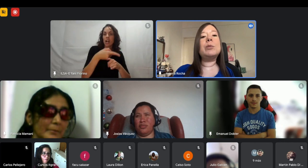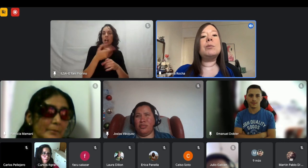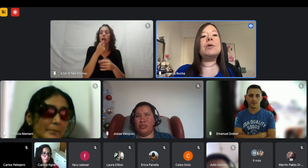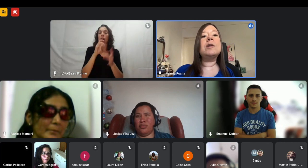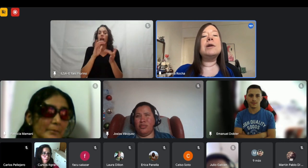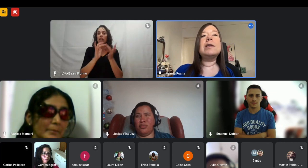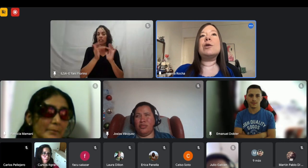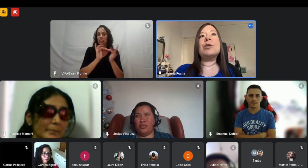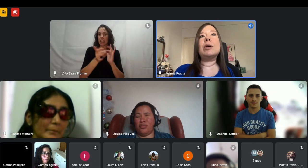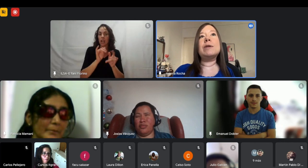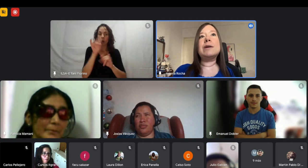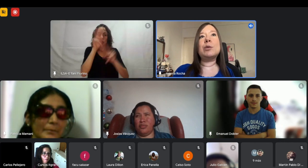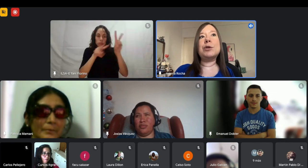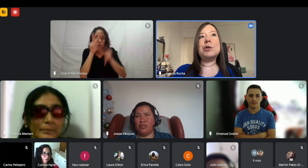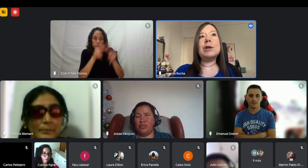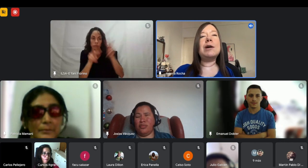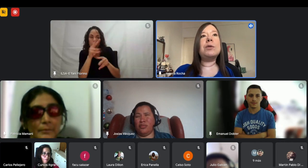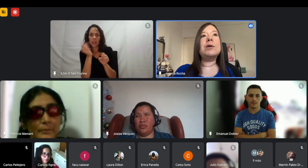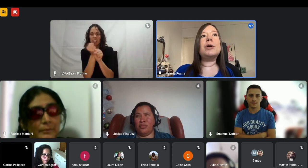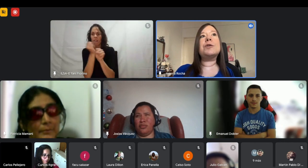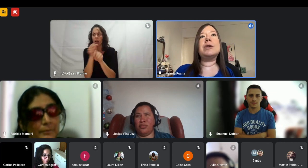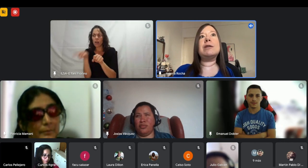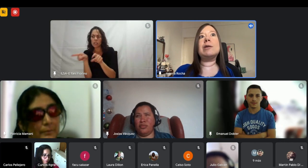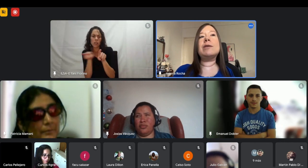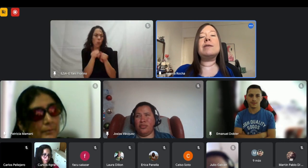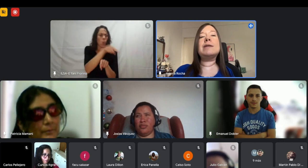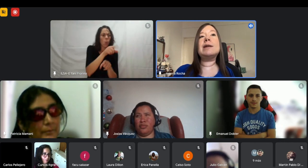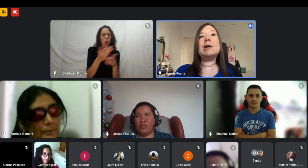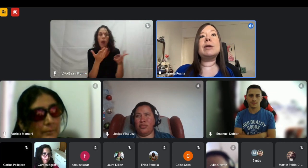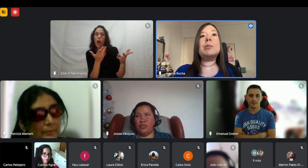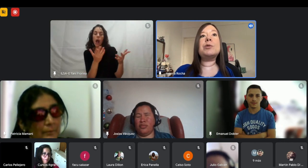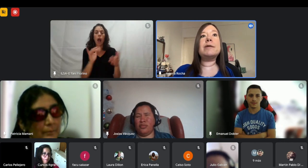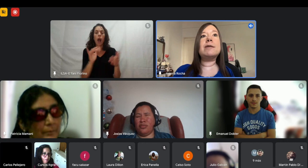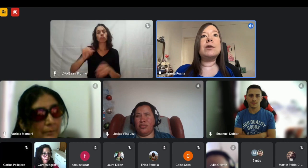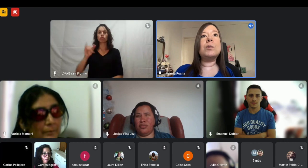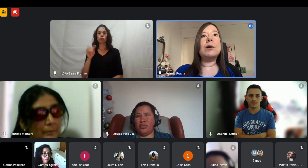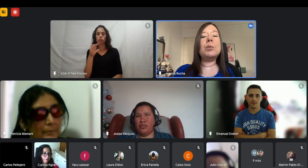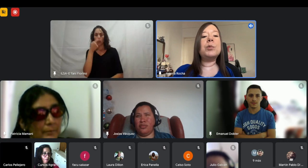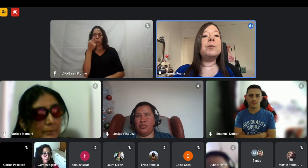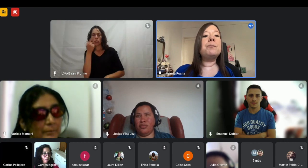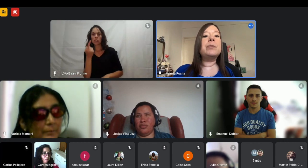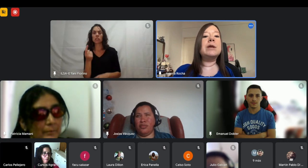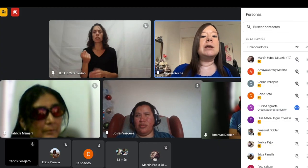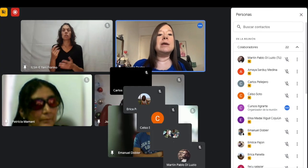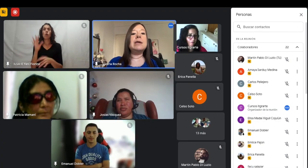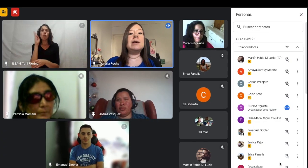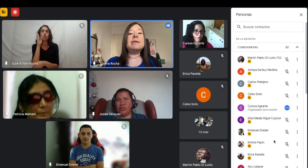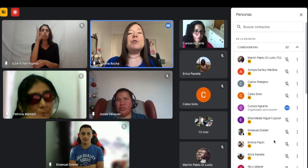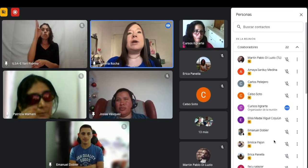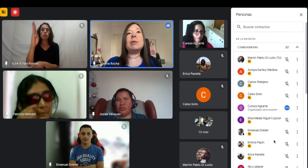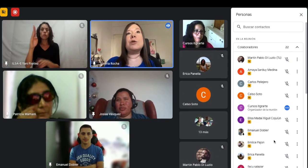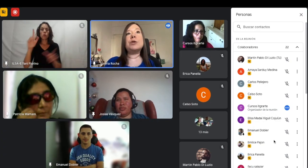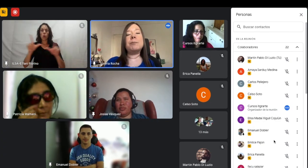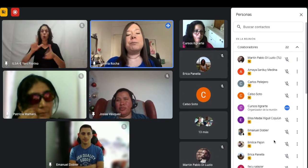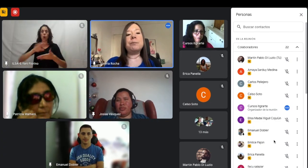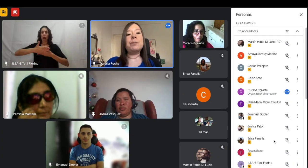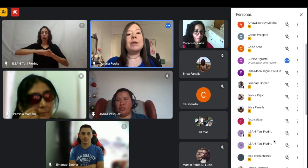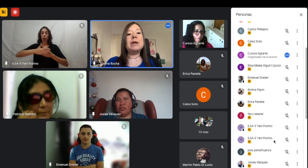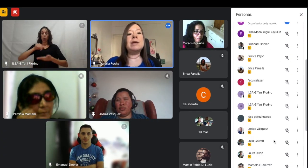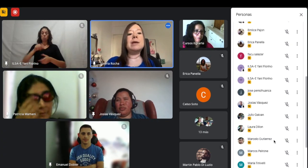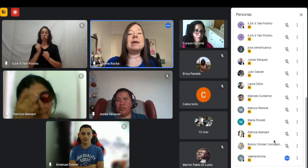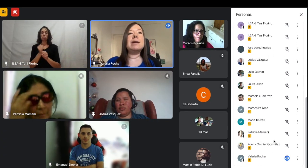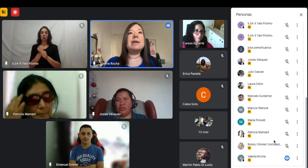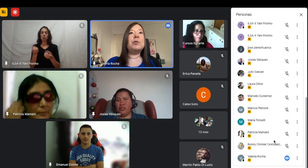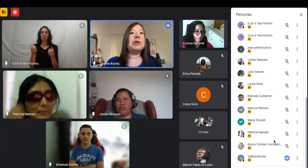trabajaron en lo mismo y como que me cerró por todos lados bueno sí que quizás el día mañana puede trabajar con una compu y así fue que me anoté